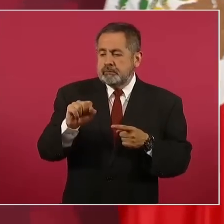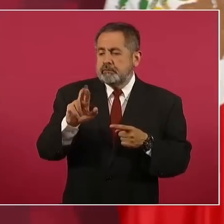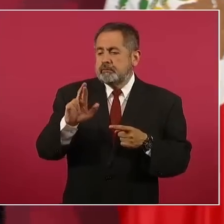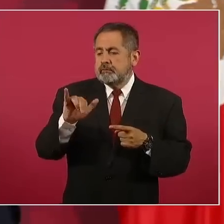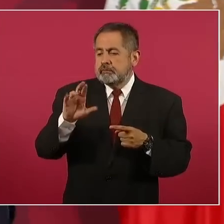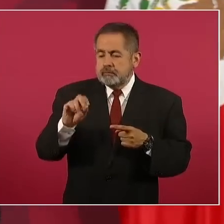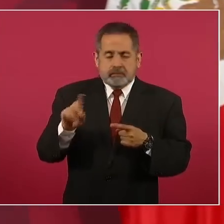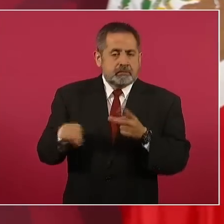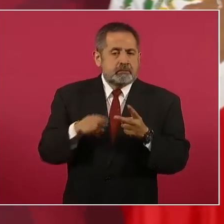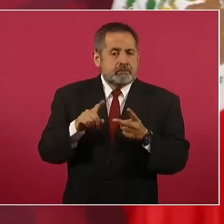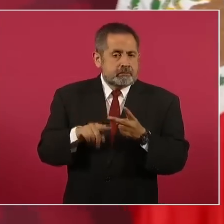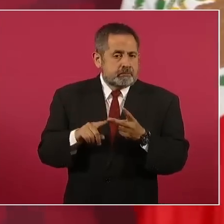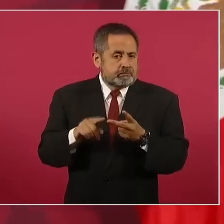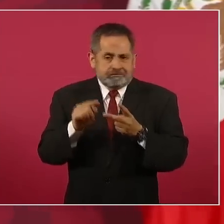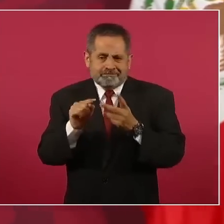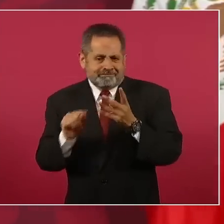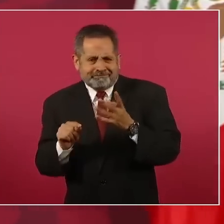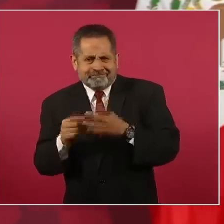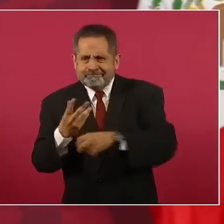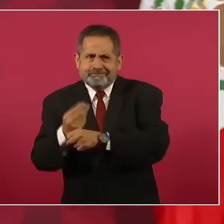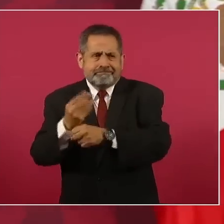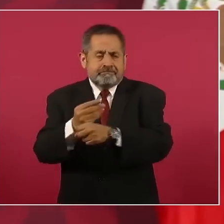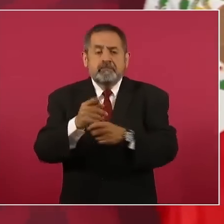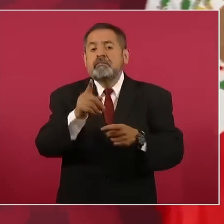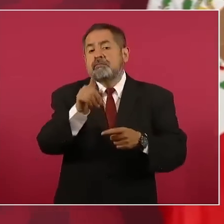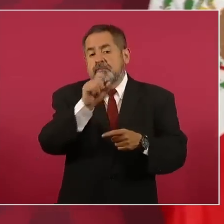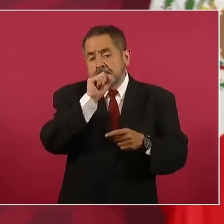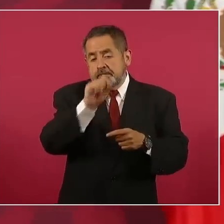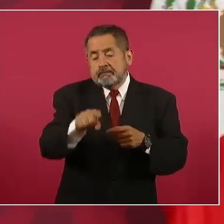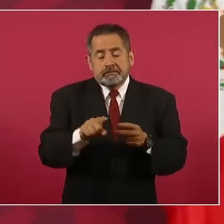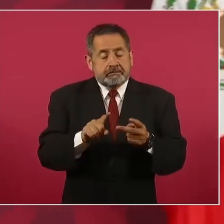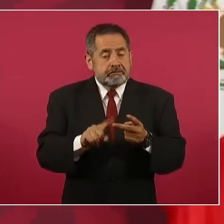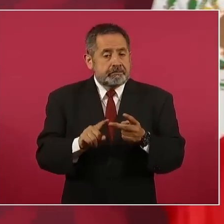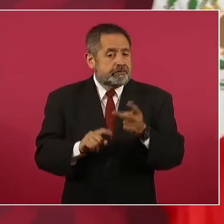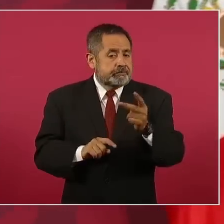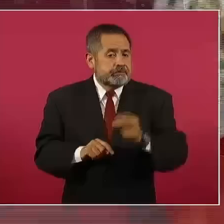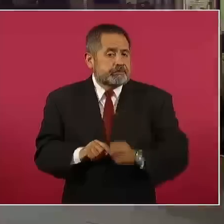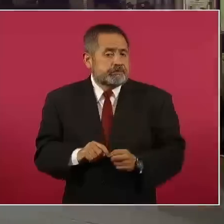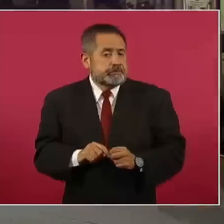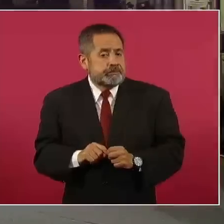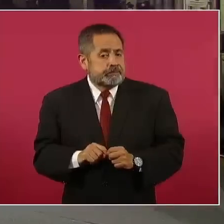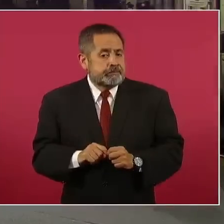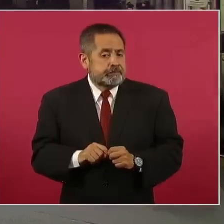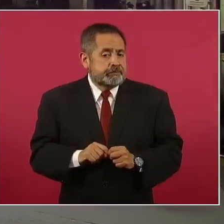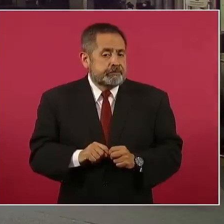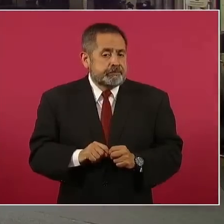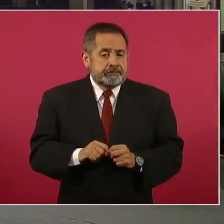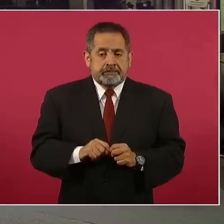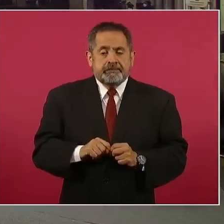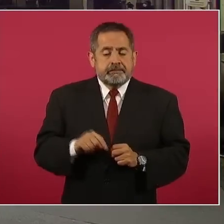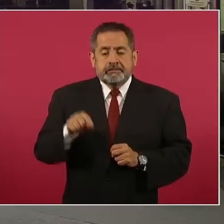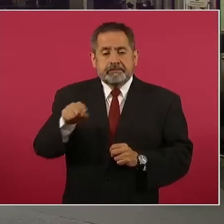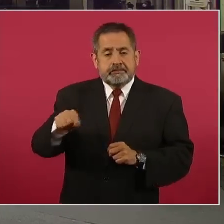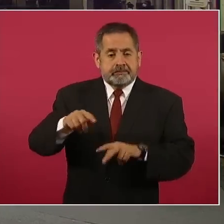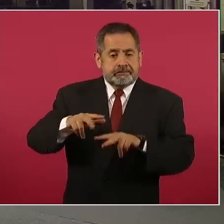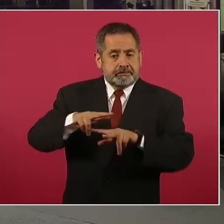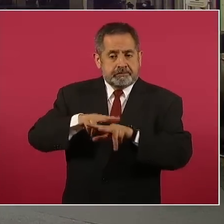resolver el problema del paso del tren,